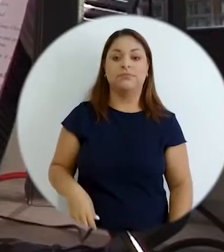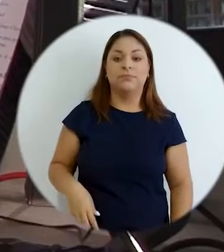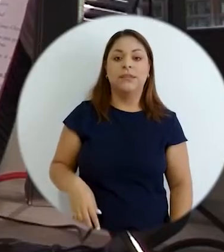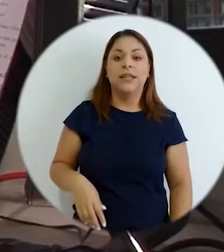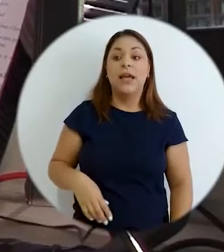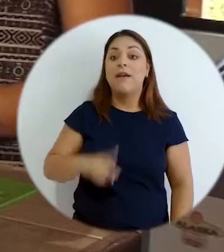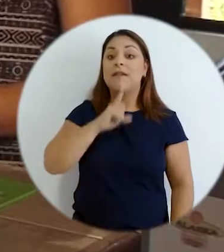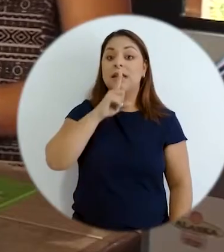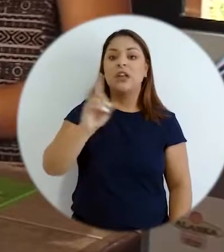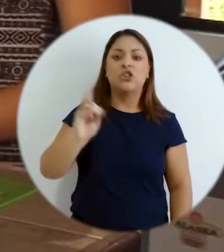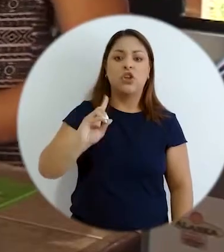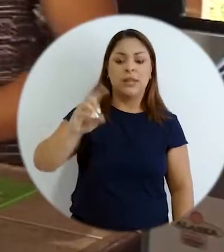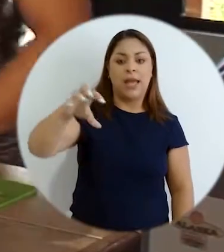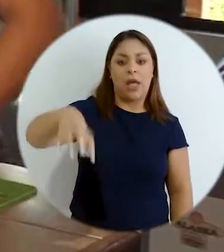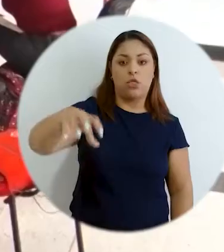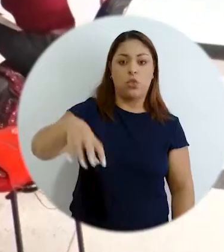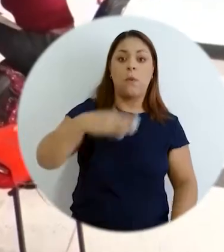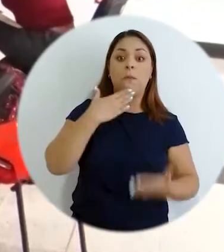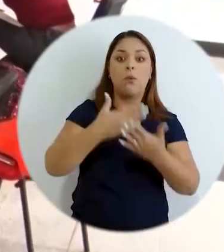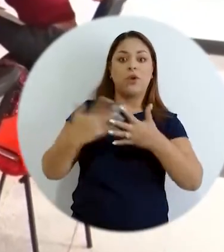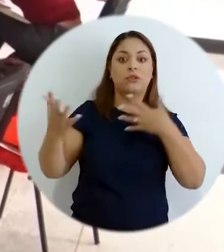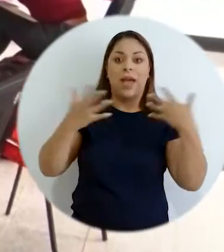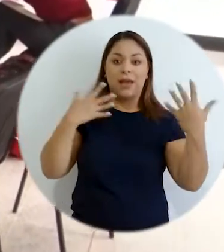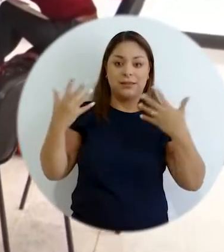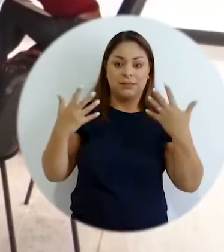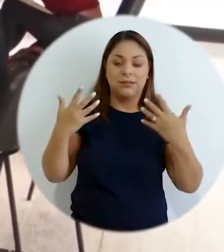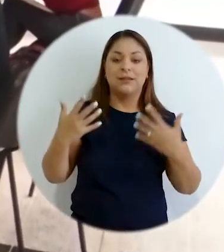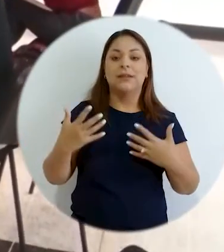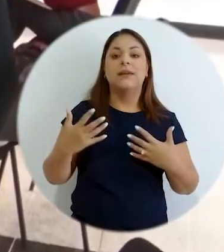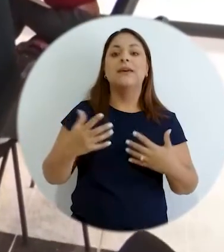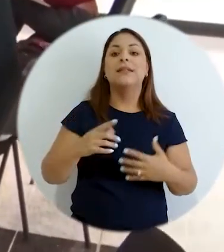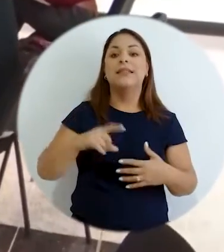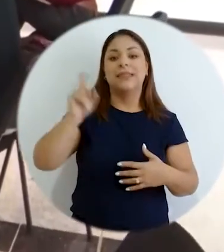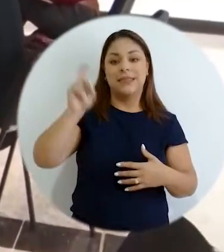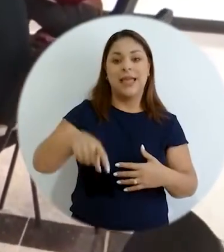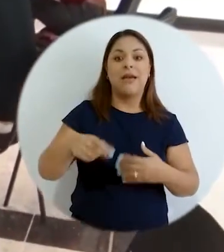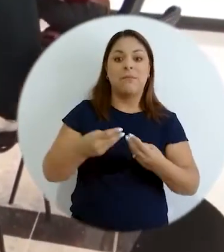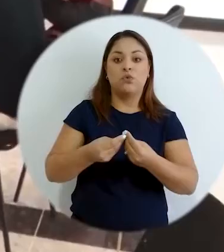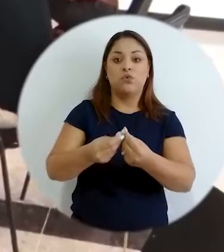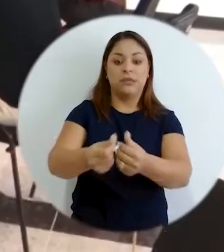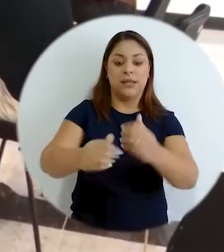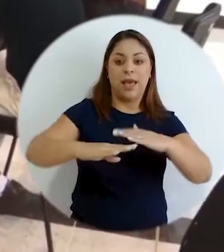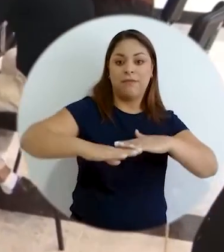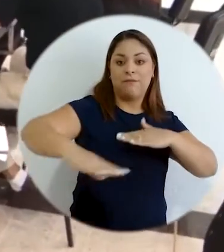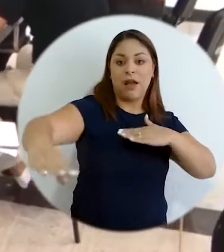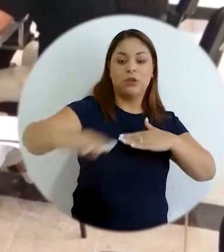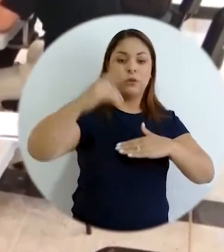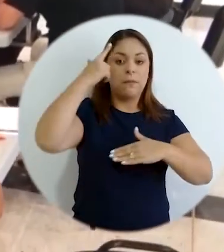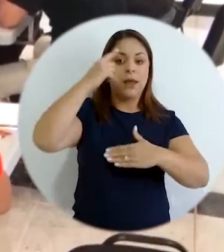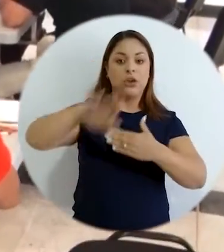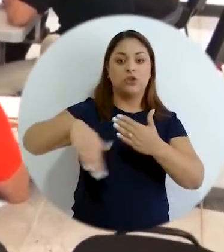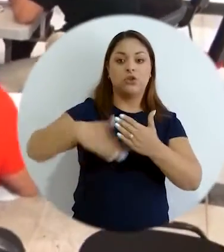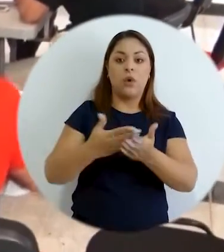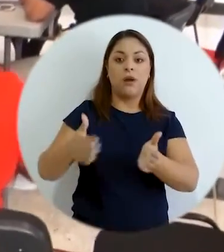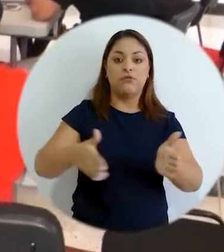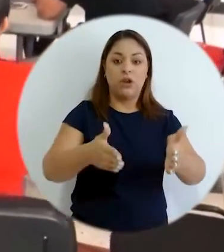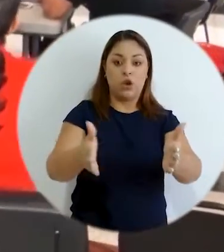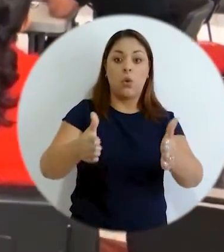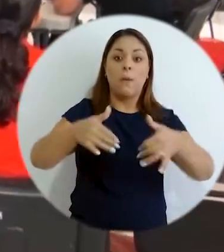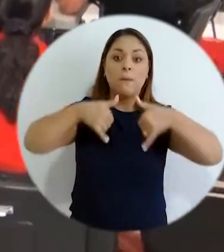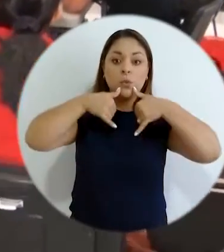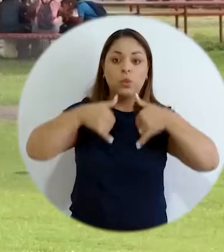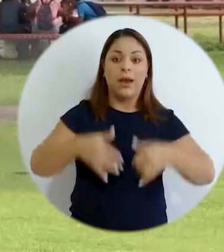asfaltado que está en el cantón de Buenos Aires que tuvo 10 años para pues debería producir todo el asfalto para toda la red de la región bronca